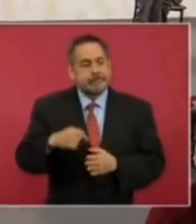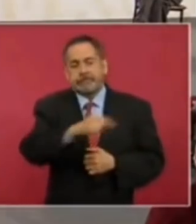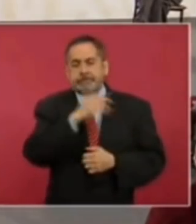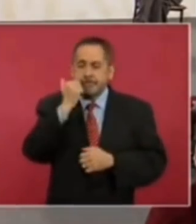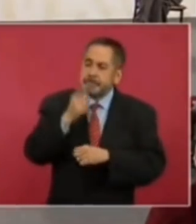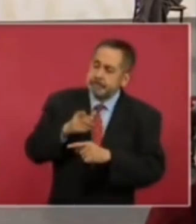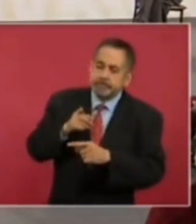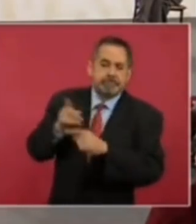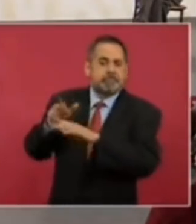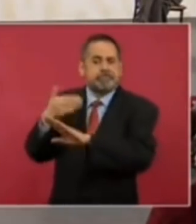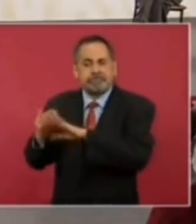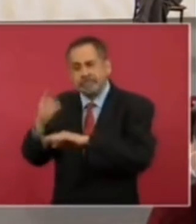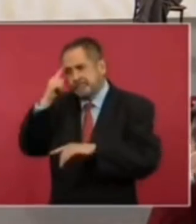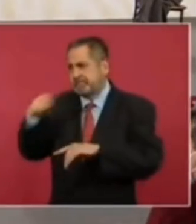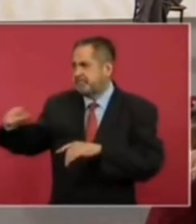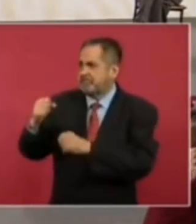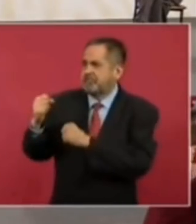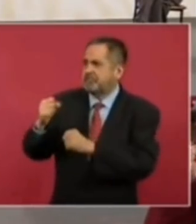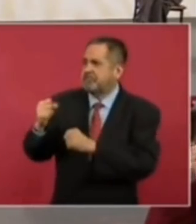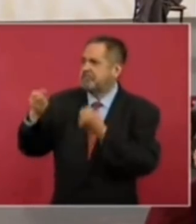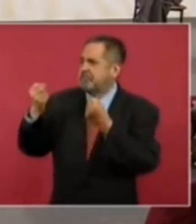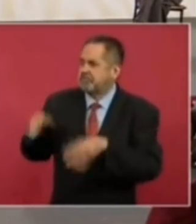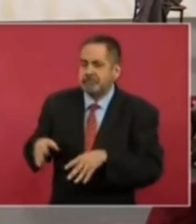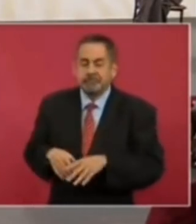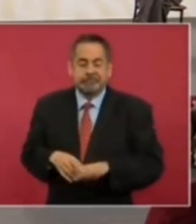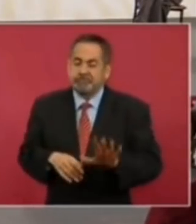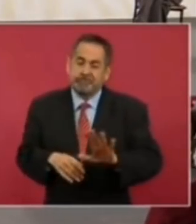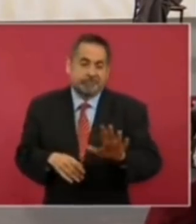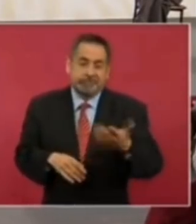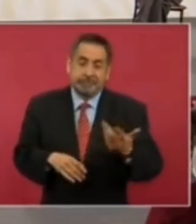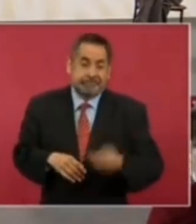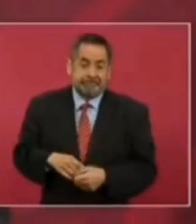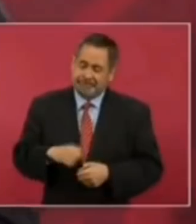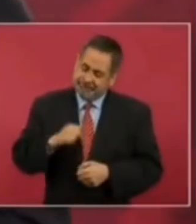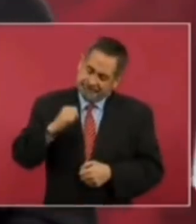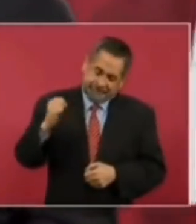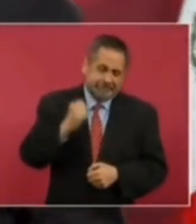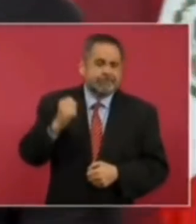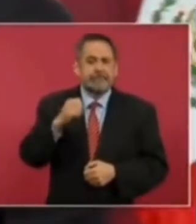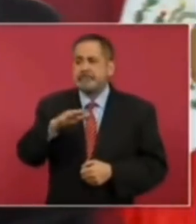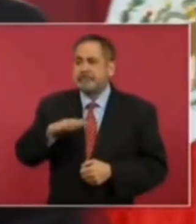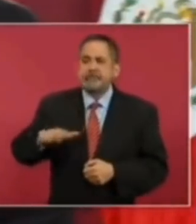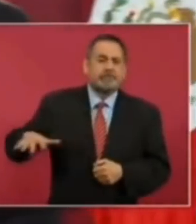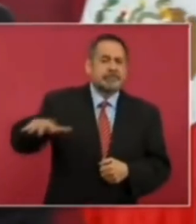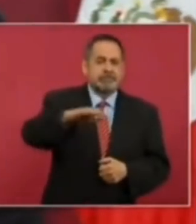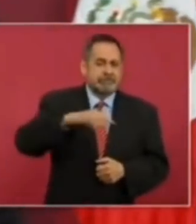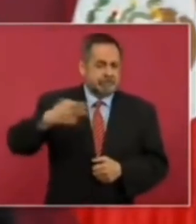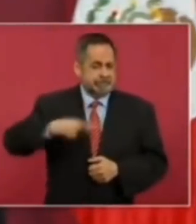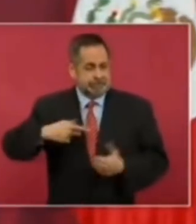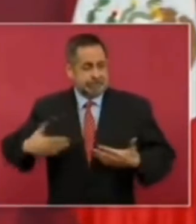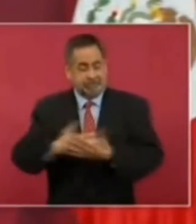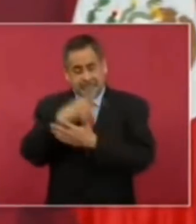Lo que se nos hace increíble que la señora Azucena esté criticando, que por qué ponen vallas,